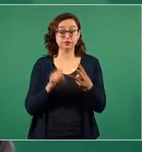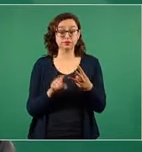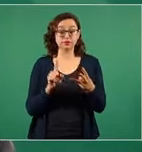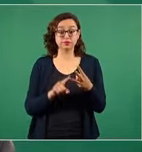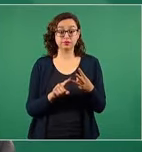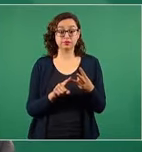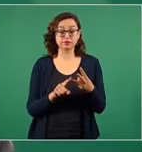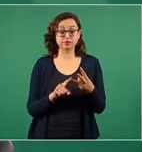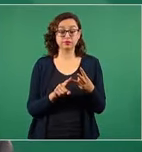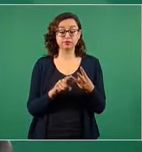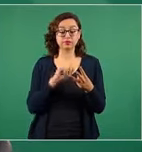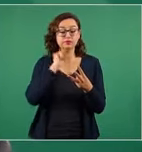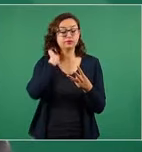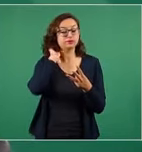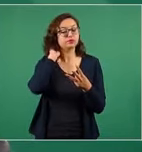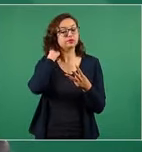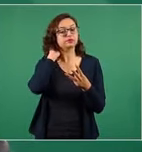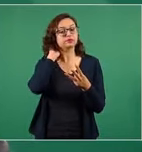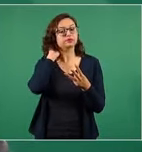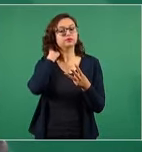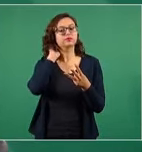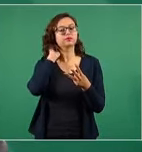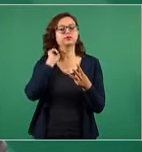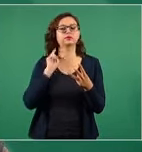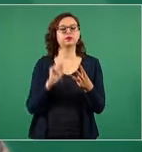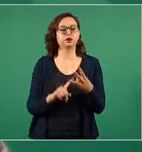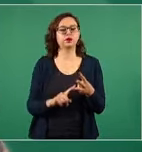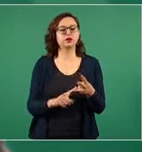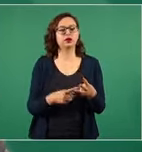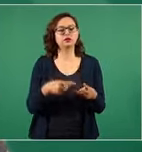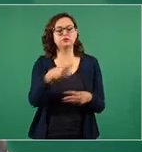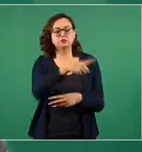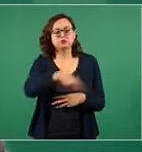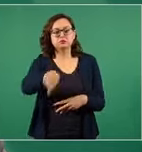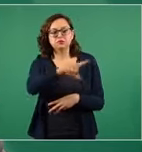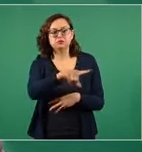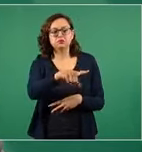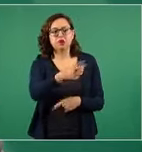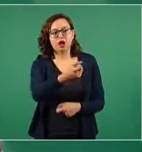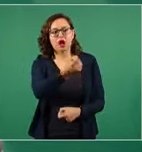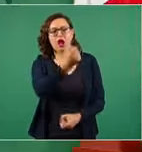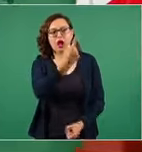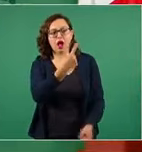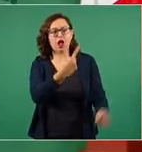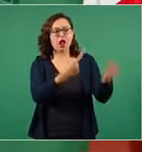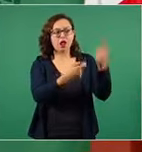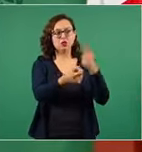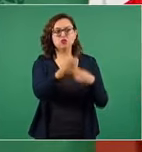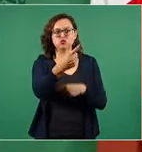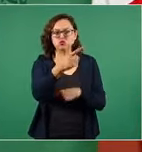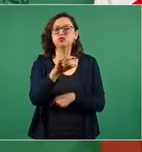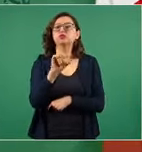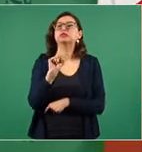los distribuidores o comisionistas argumentan